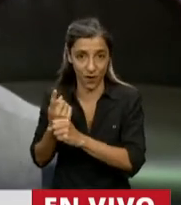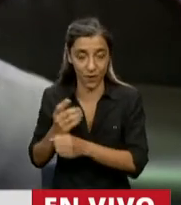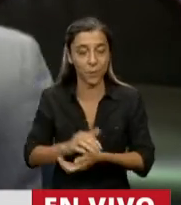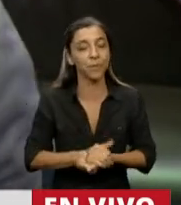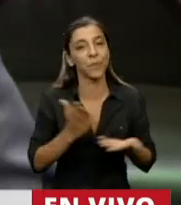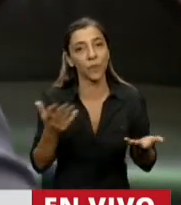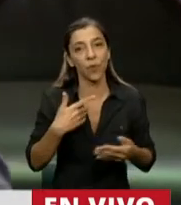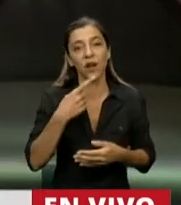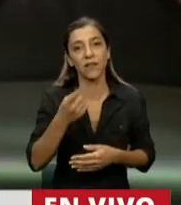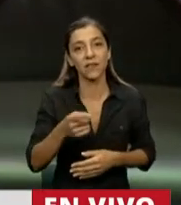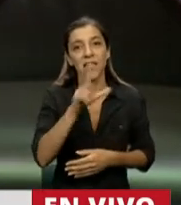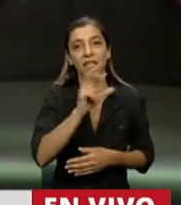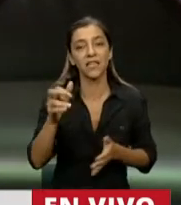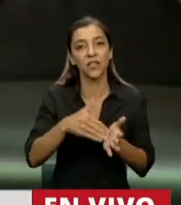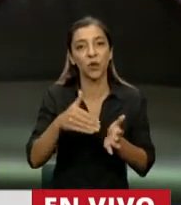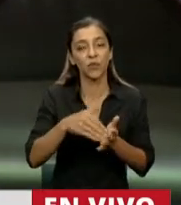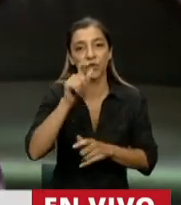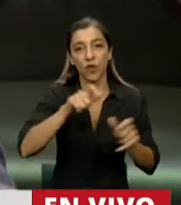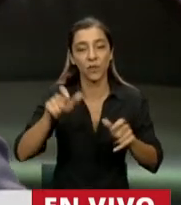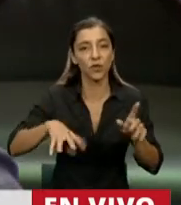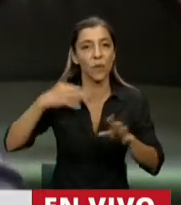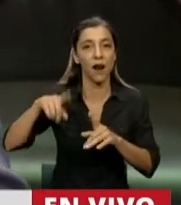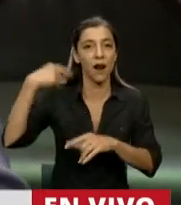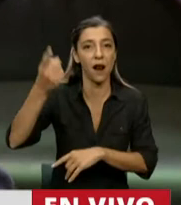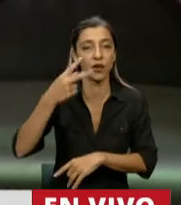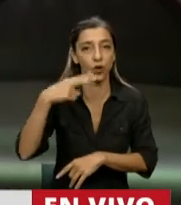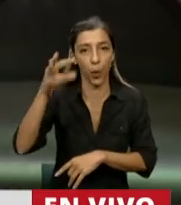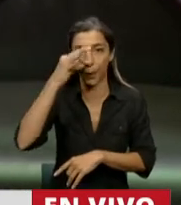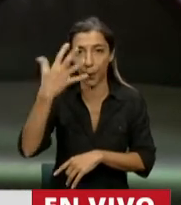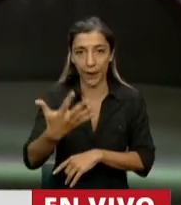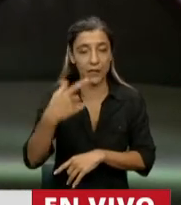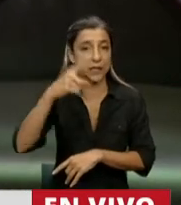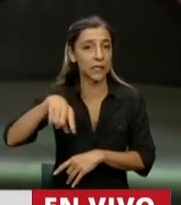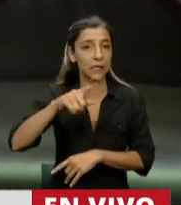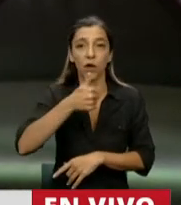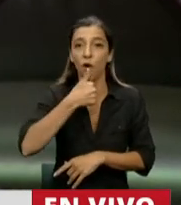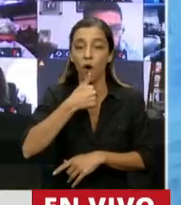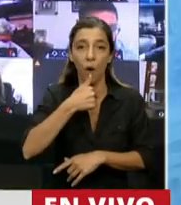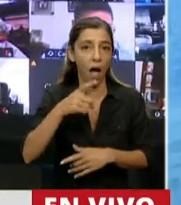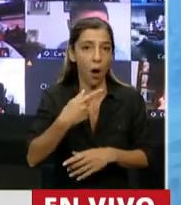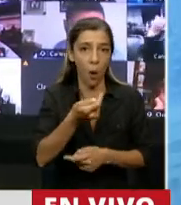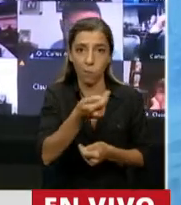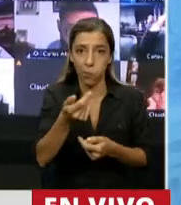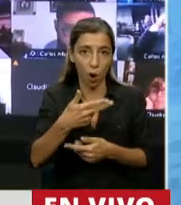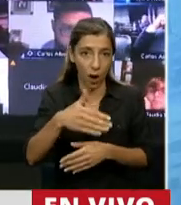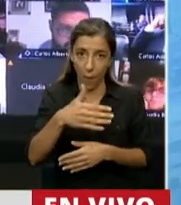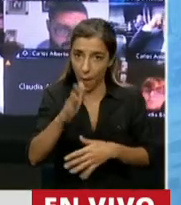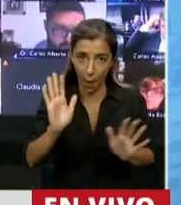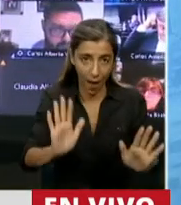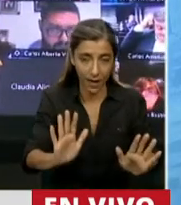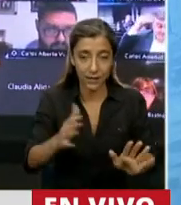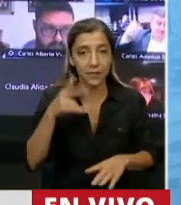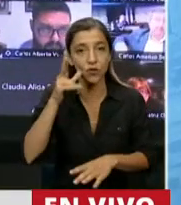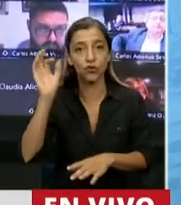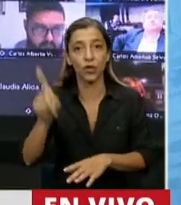300 millones de personas para el año 2025 van a sufrir escasez de agua potable. El 80% de ellos van a vivir